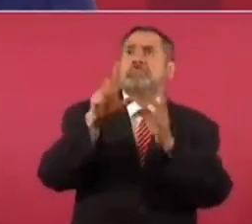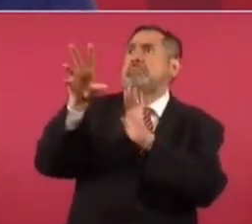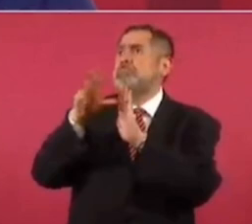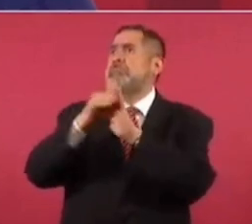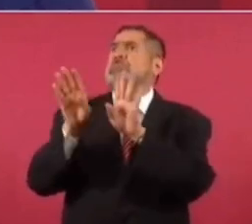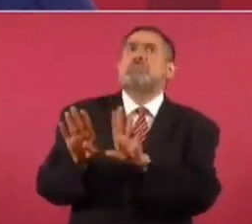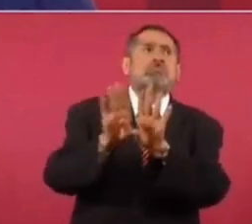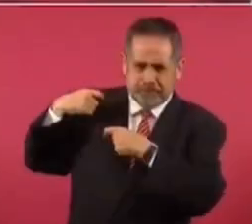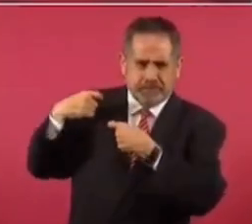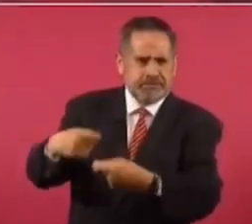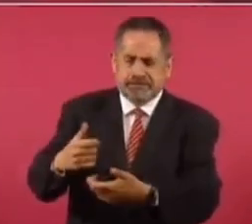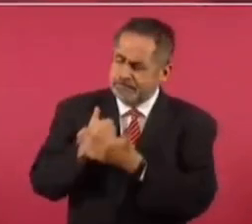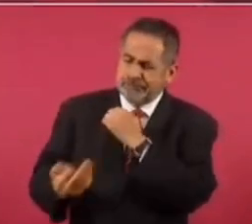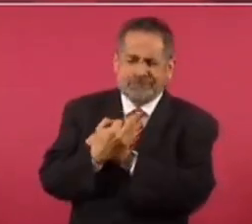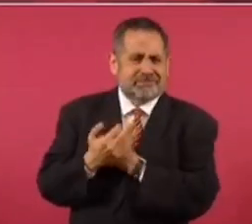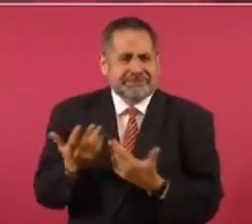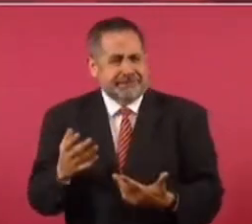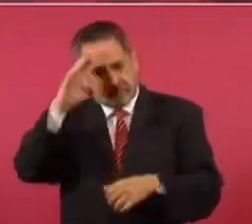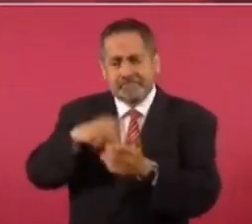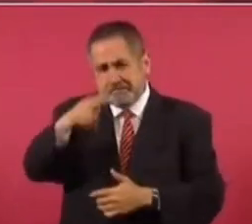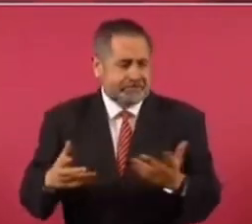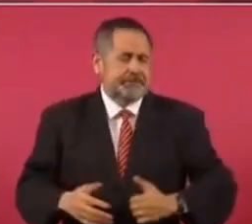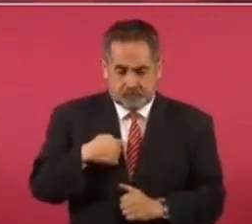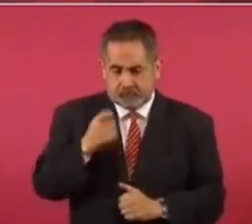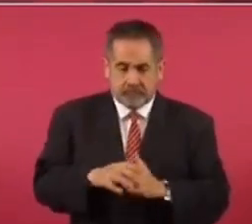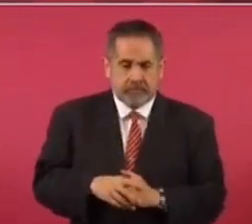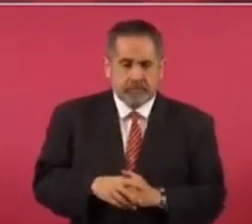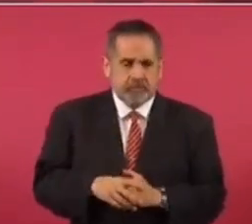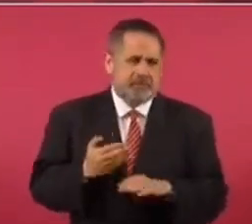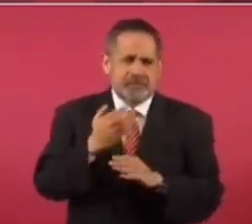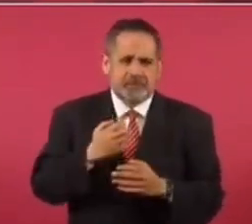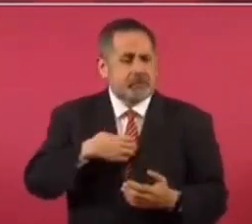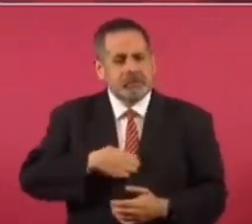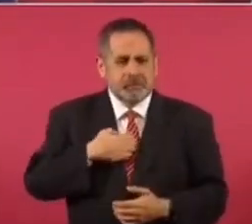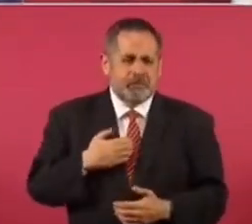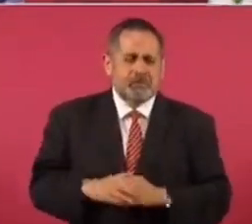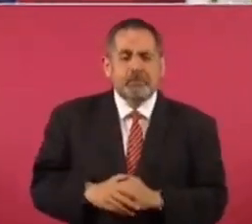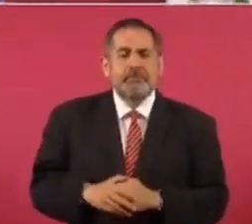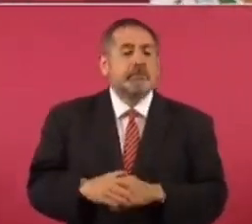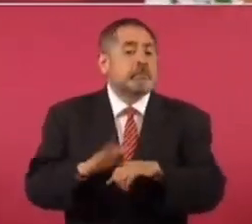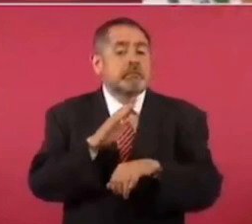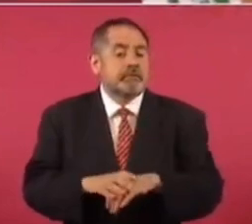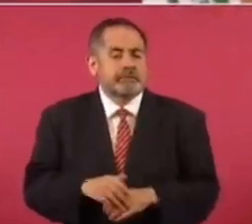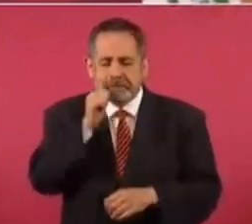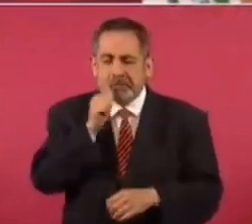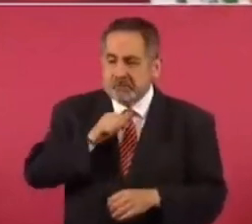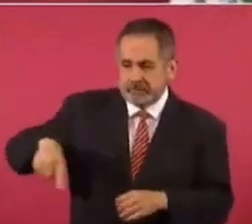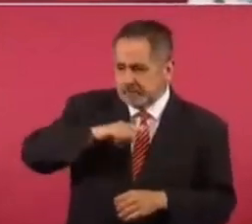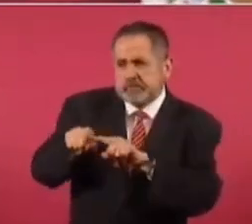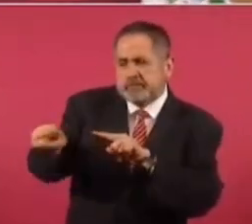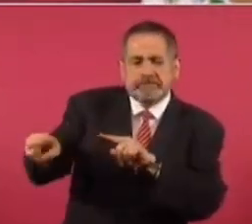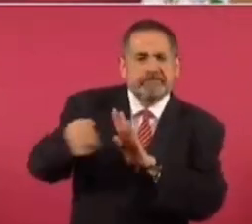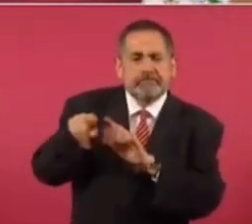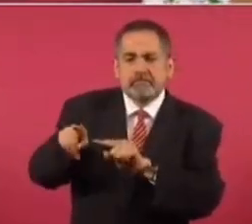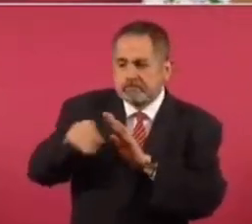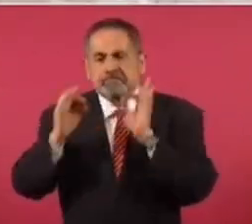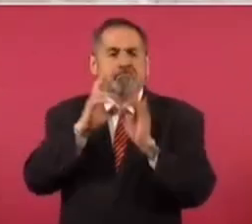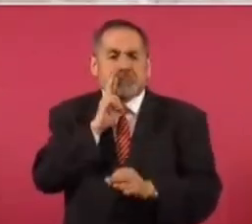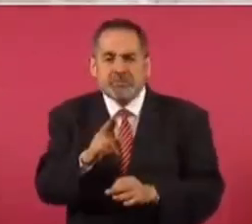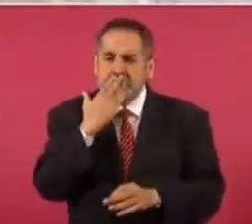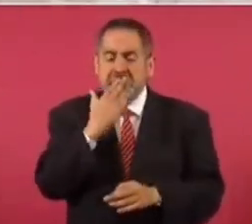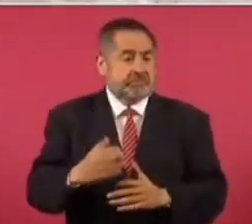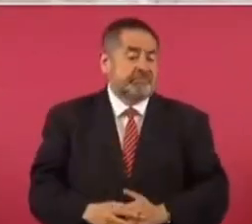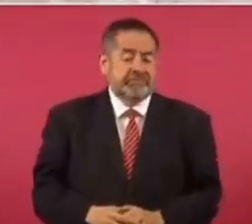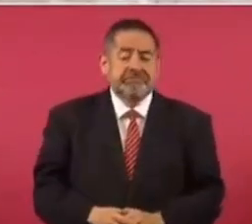o recetas en el extranjero. Entonces, yo estoy muy satisfecho porque nuestro modelo está dando resultados.